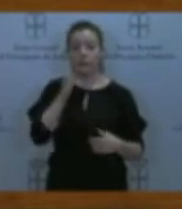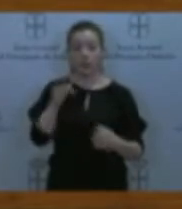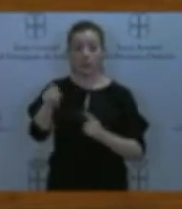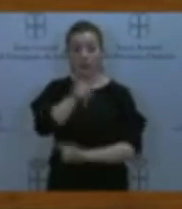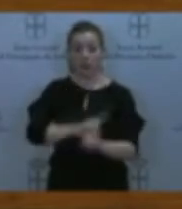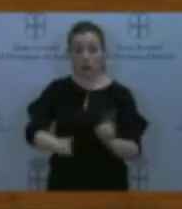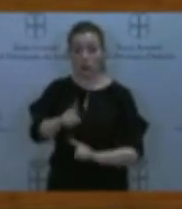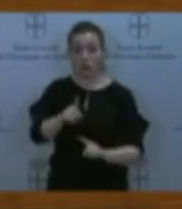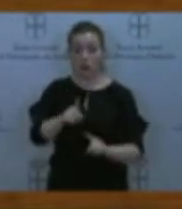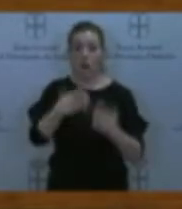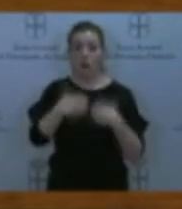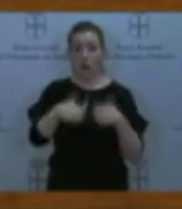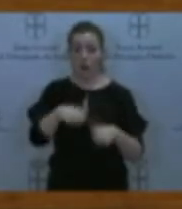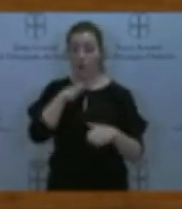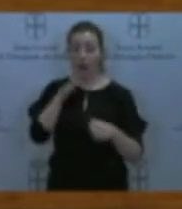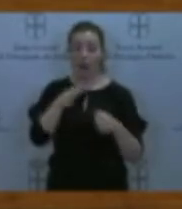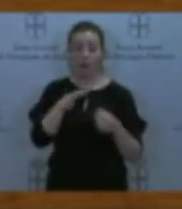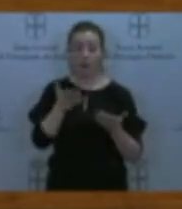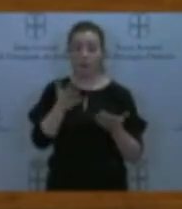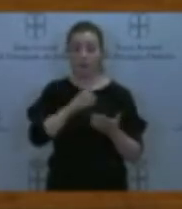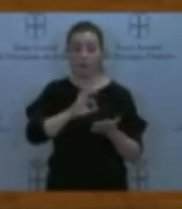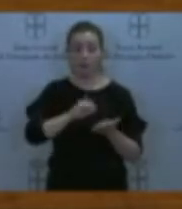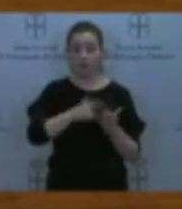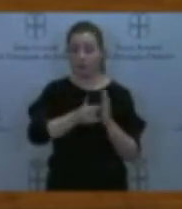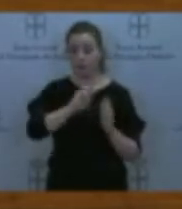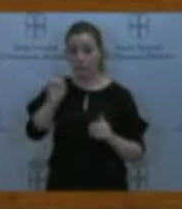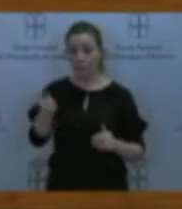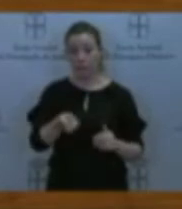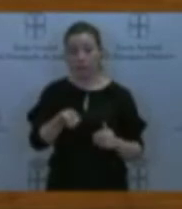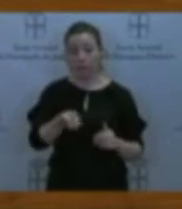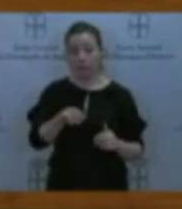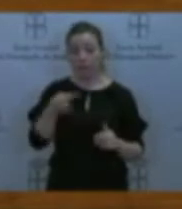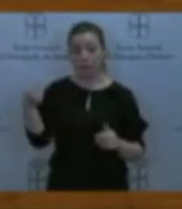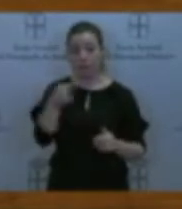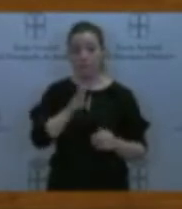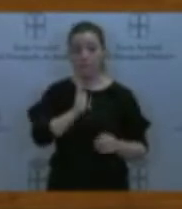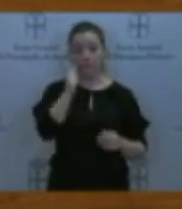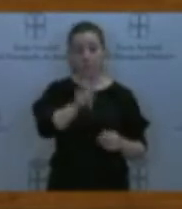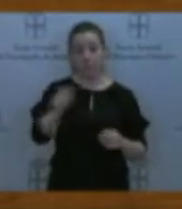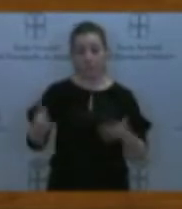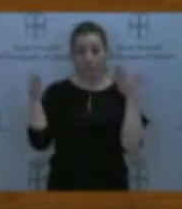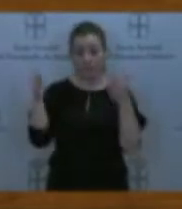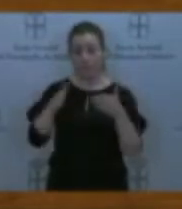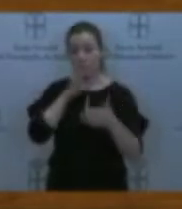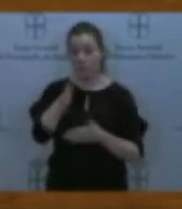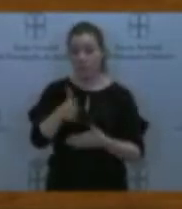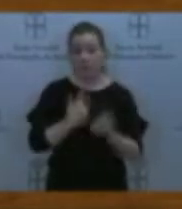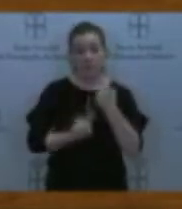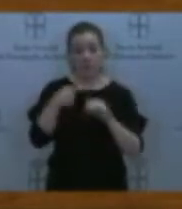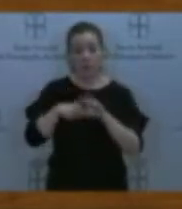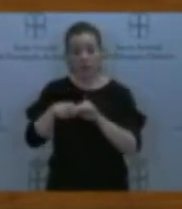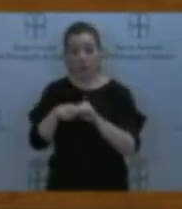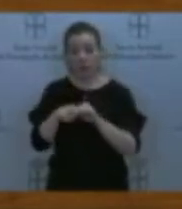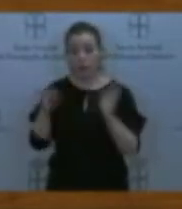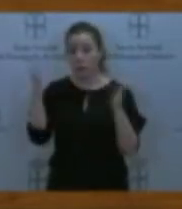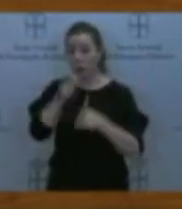para los dispositivos sanitarios, con clara repercusión negativa en la atención a la población, porque se está excluyendo de determinados puestos a las